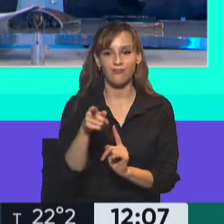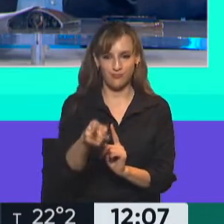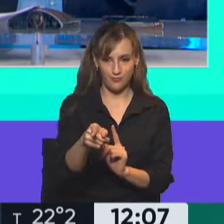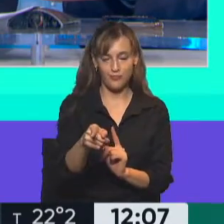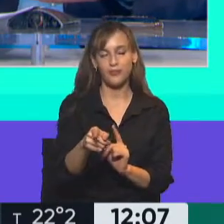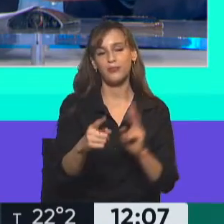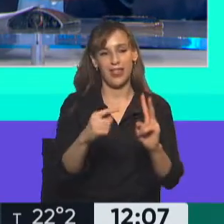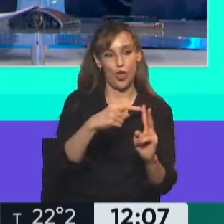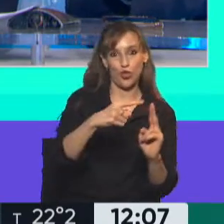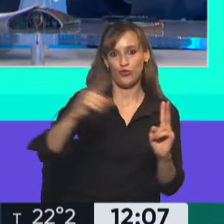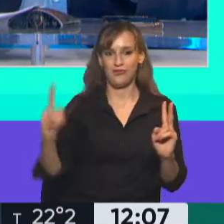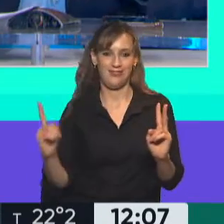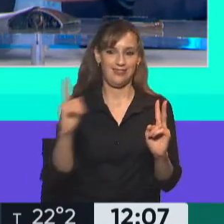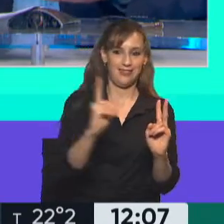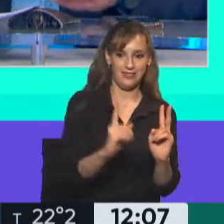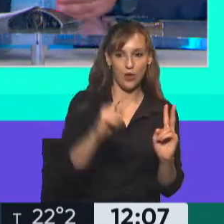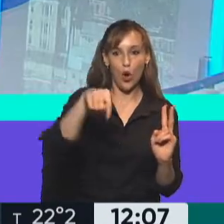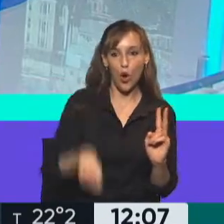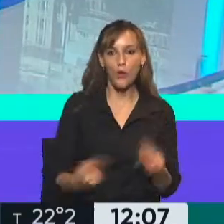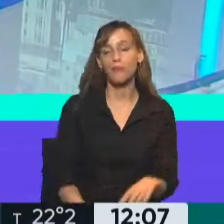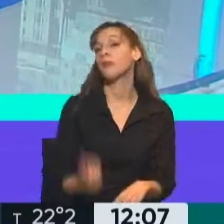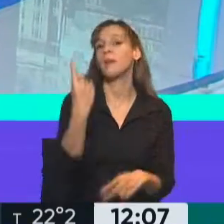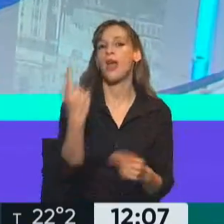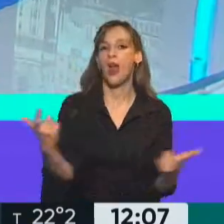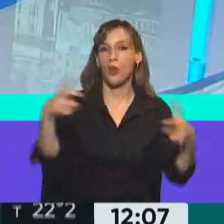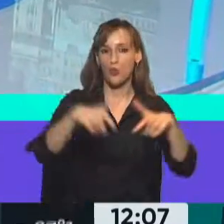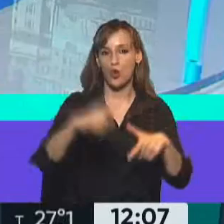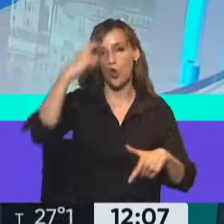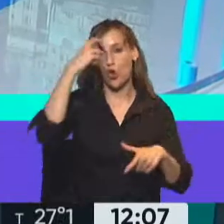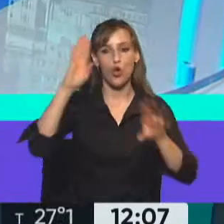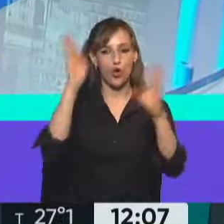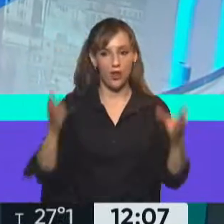esta reunión que va a ser la primera reunión que va a tener el Congreso de la Nación,